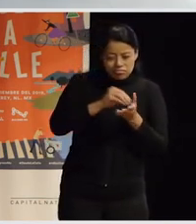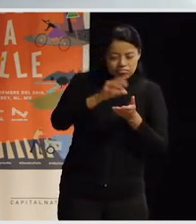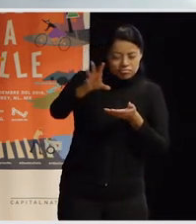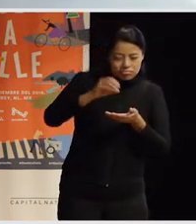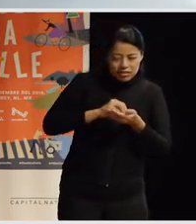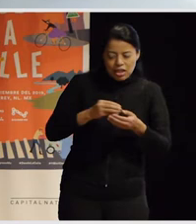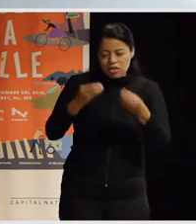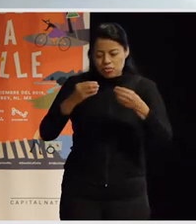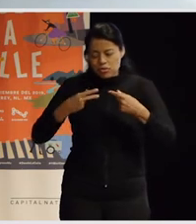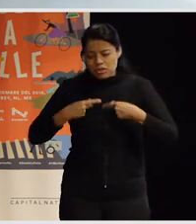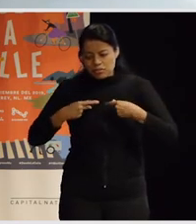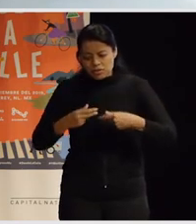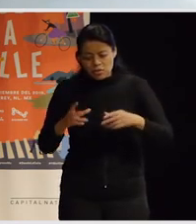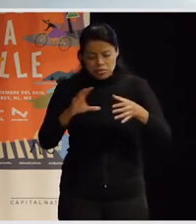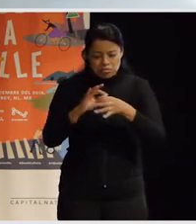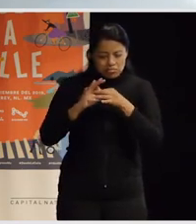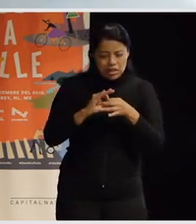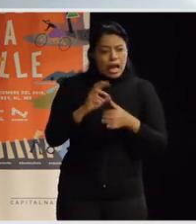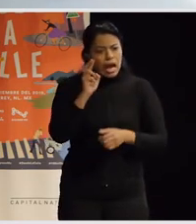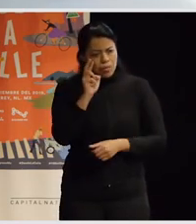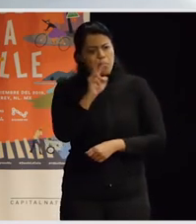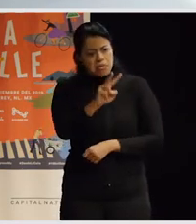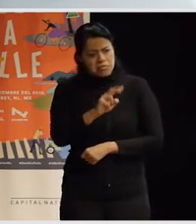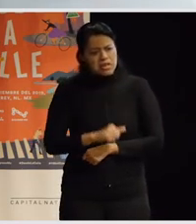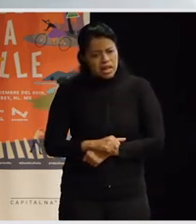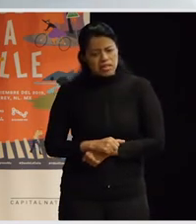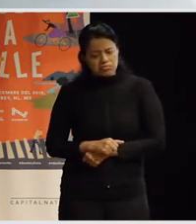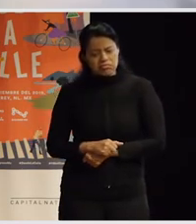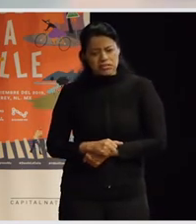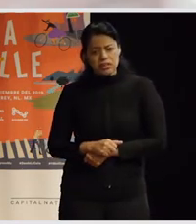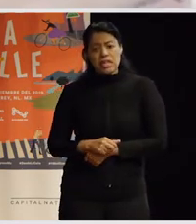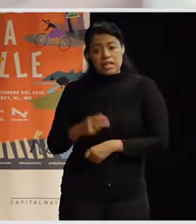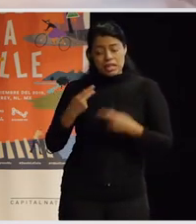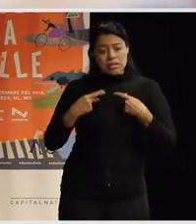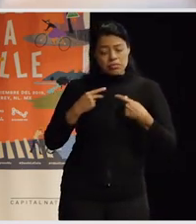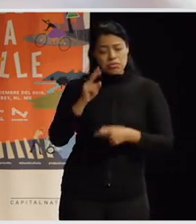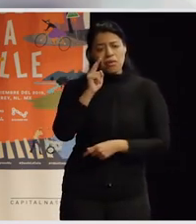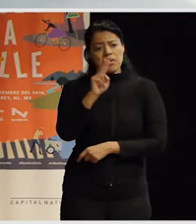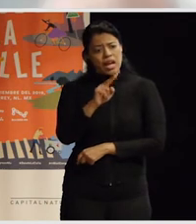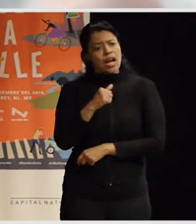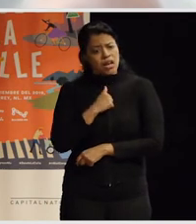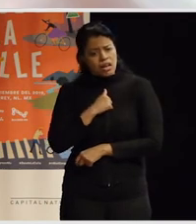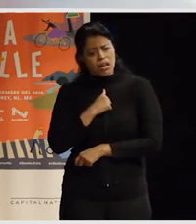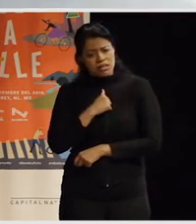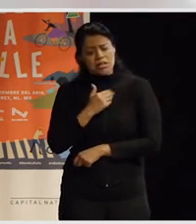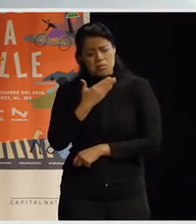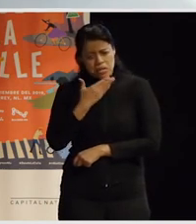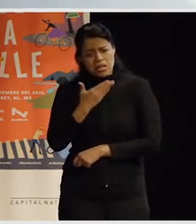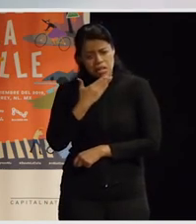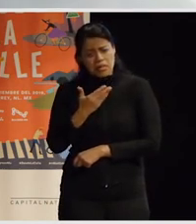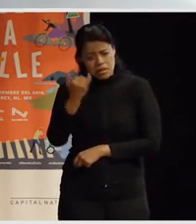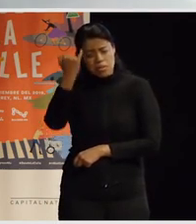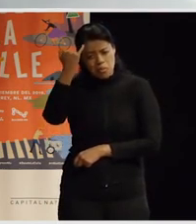había un montón de gente que viendo la acción empezó, ah, pues mira, la verdad, mira que, o había gente que pensaba que lo había hecho el ayuntamiento, entonces decía, ah, mira, por fin lo ha hecho, o mira, pues